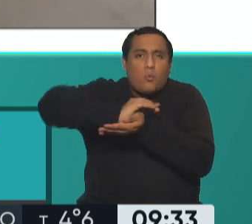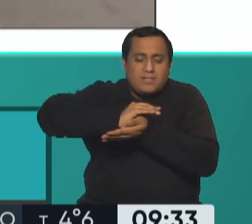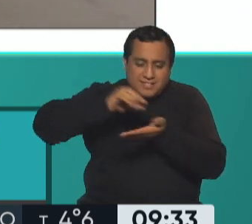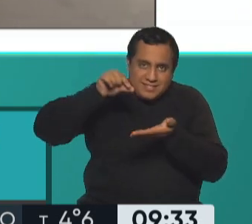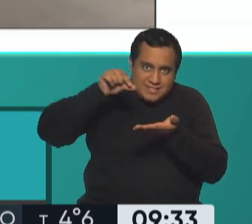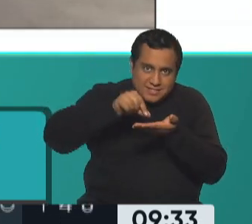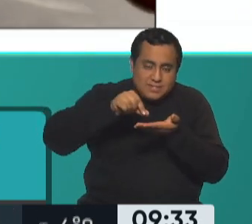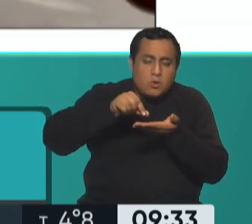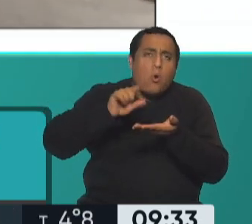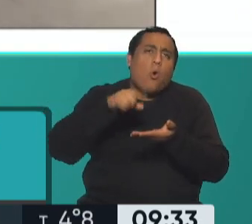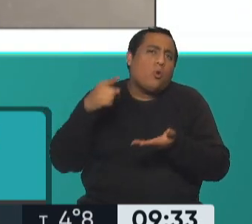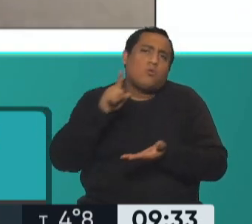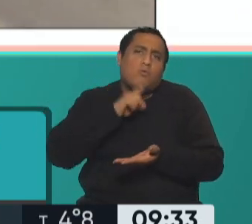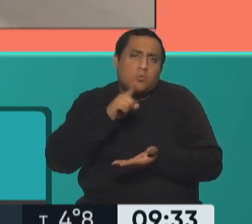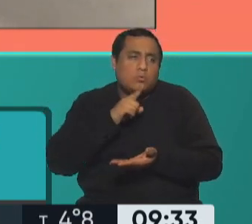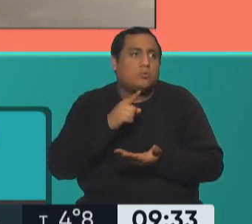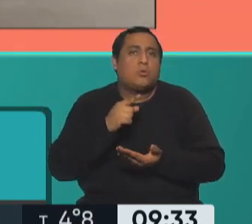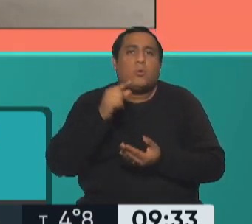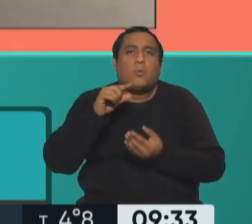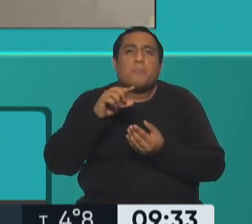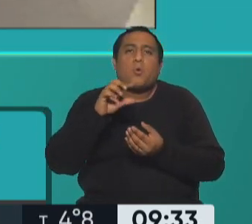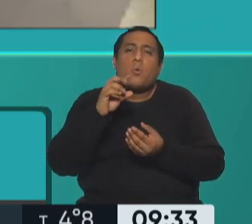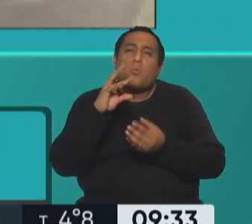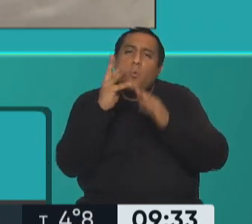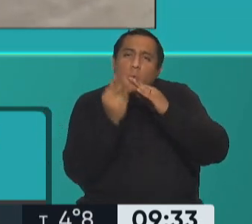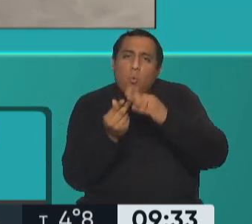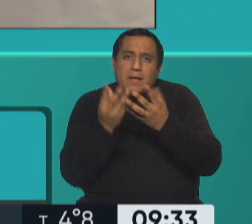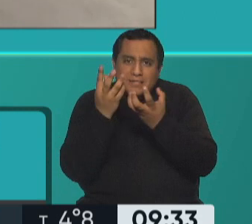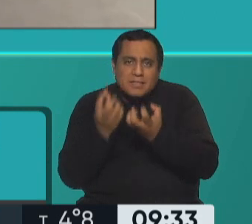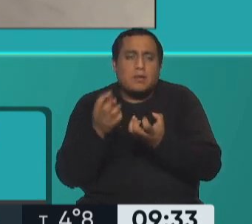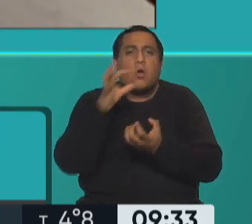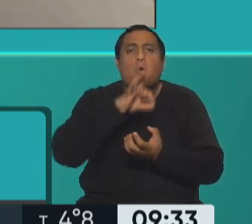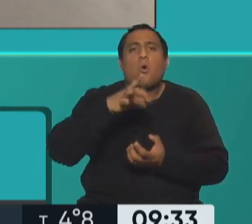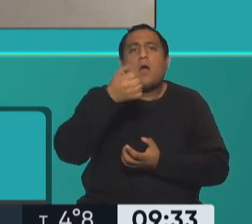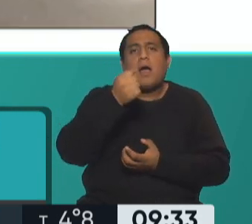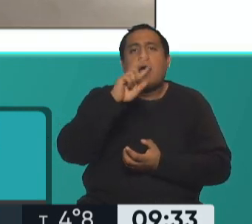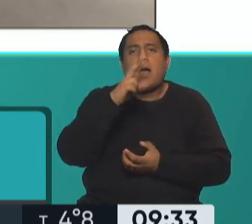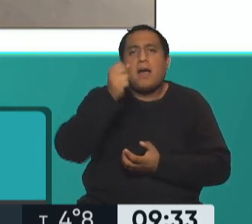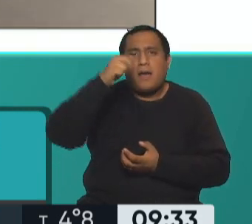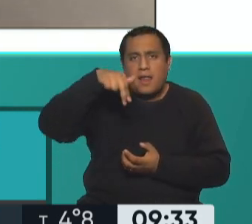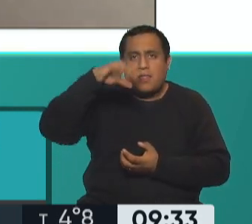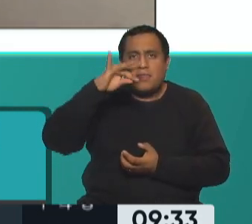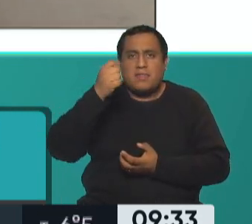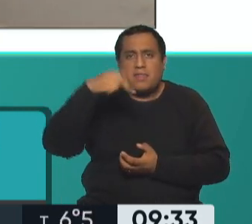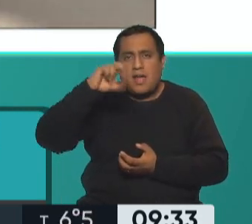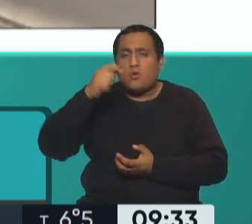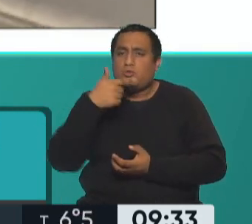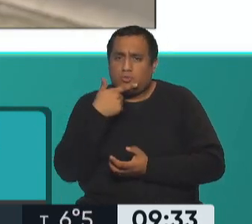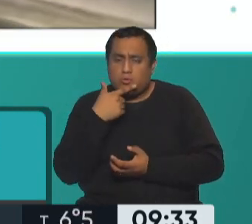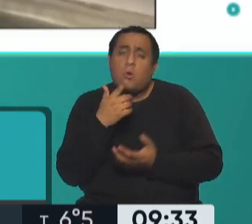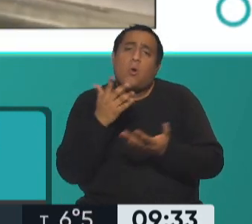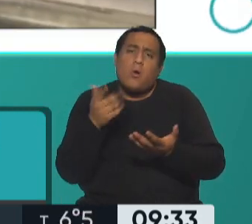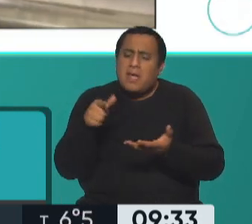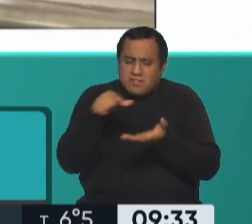sumar algún otro fruto como pueden ser pasas de uva o arándanos. ¿Qué estoy haciendo con este bombón? ¿Qué estoy haciendo con esta idea, con esta